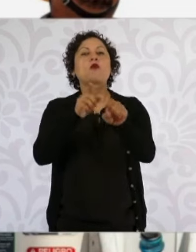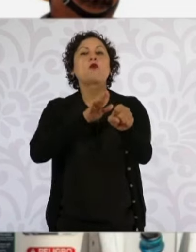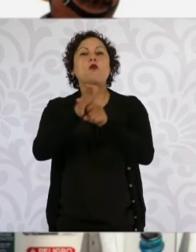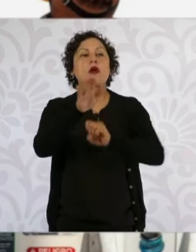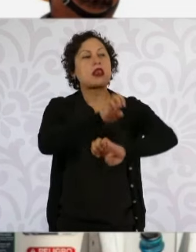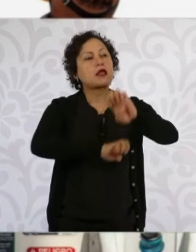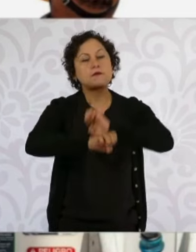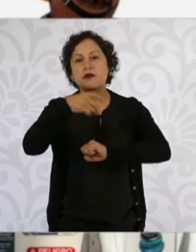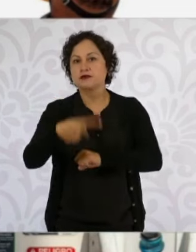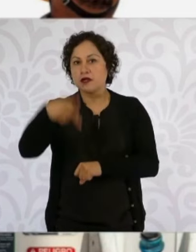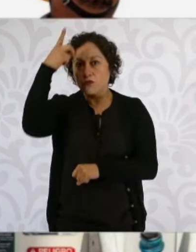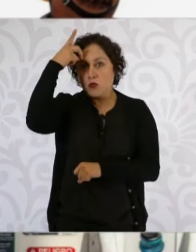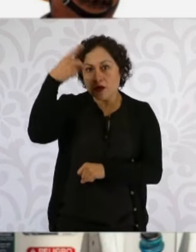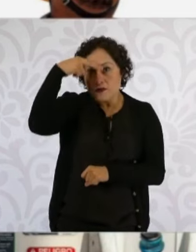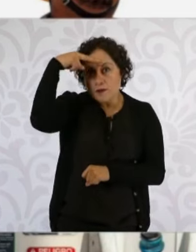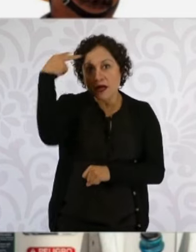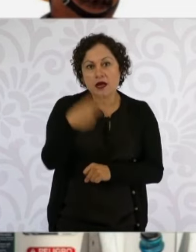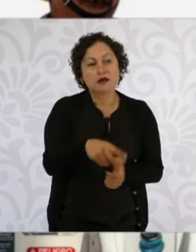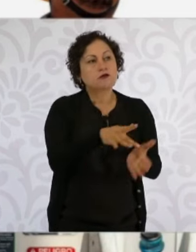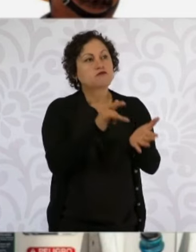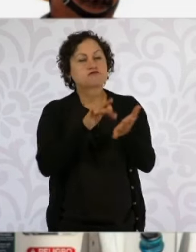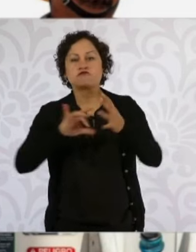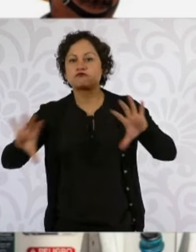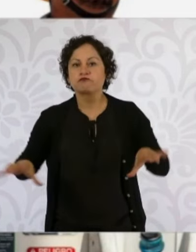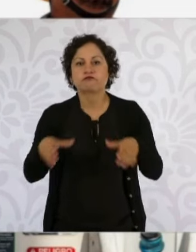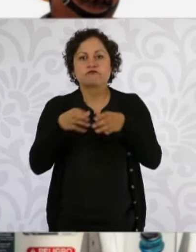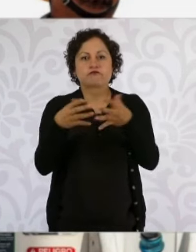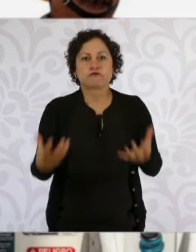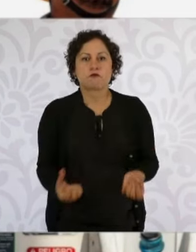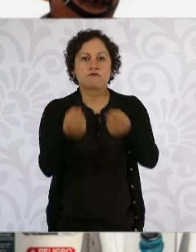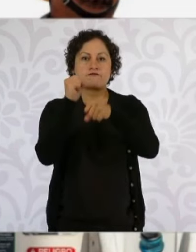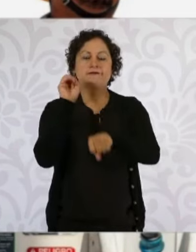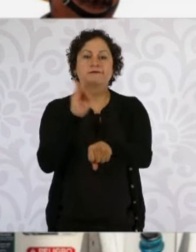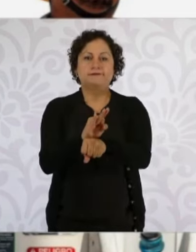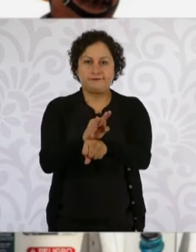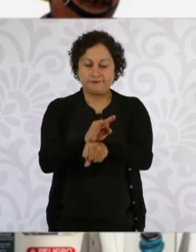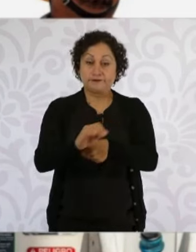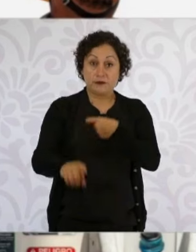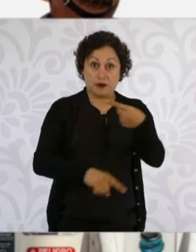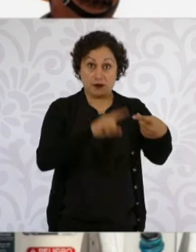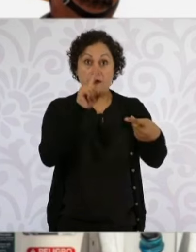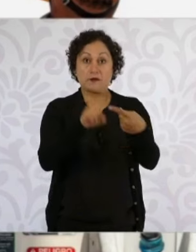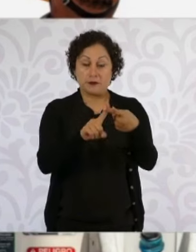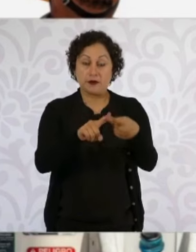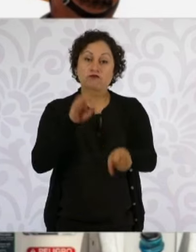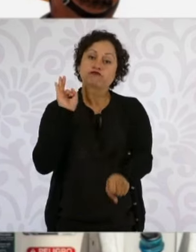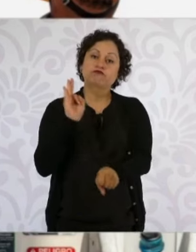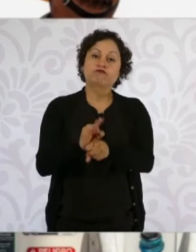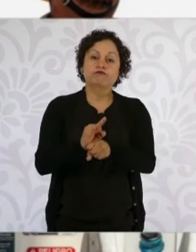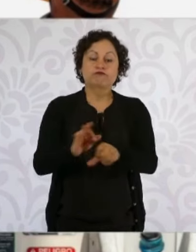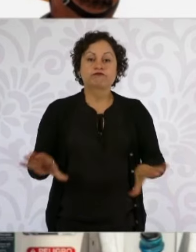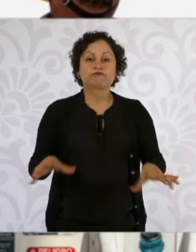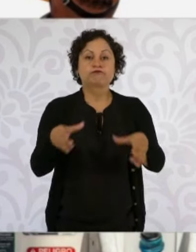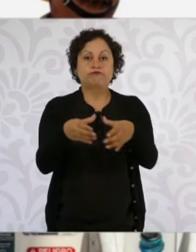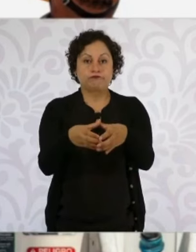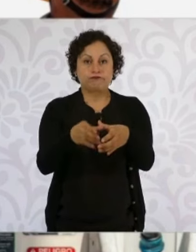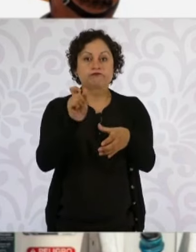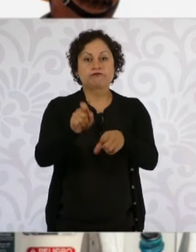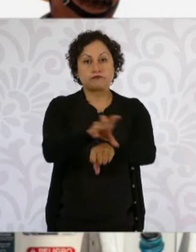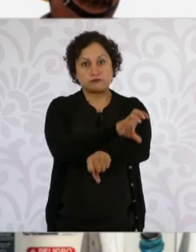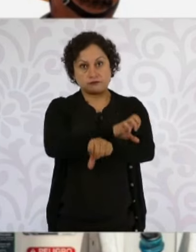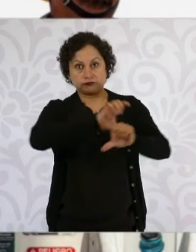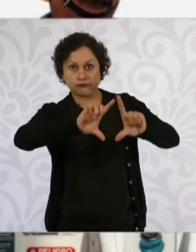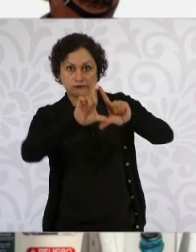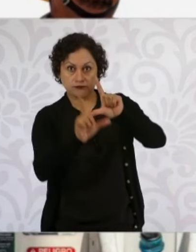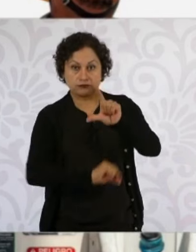de México. El primer eje de la estrategia es el fortalecimiento de la planeación del sector eléctrico nacional. El